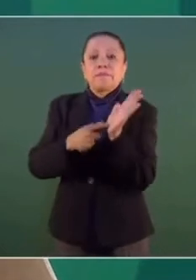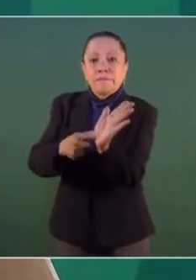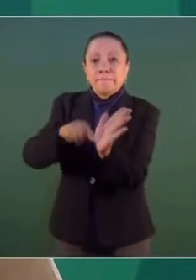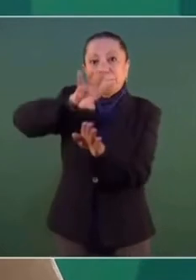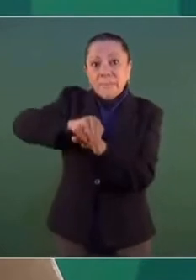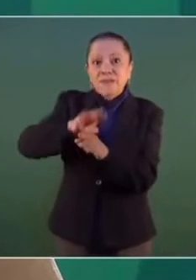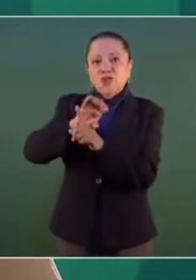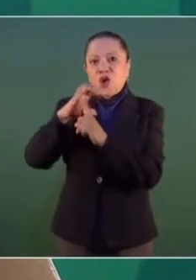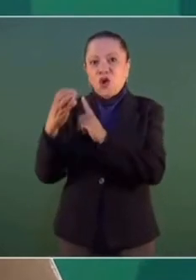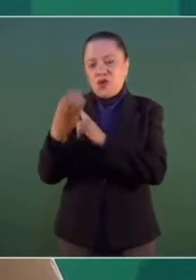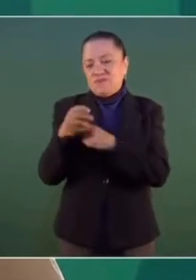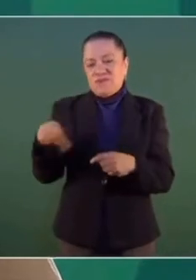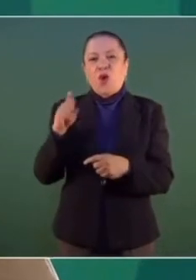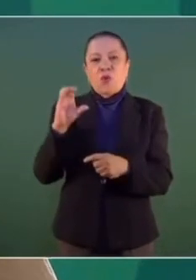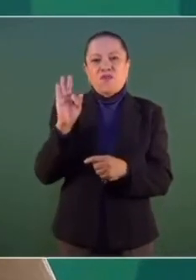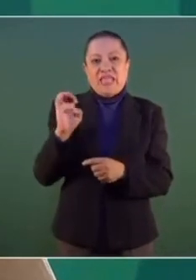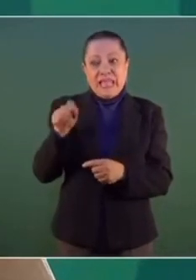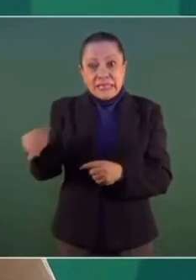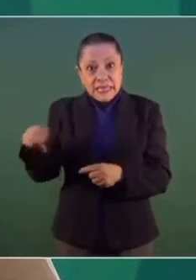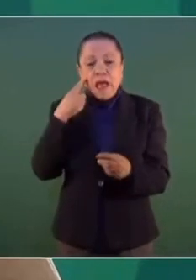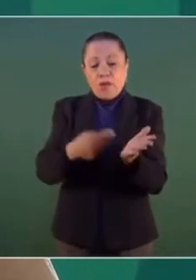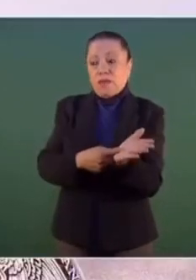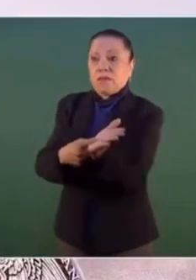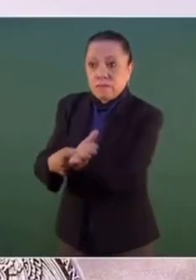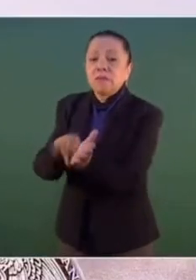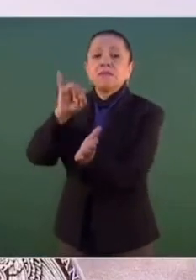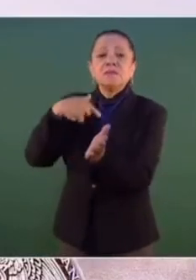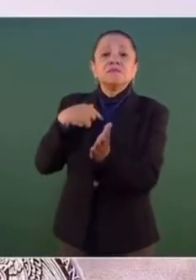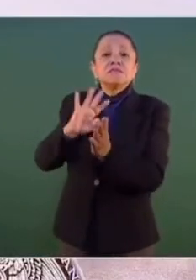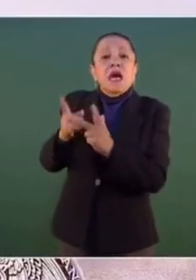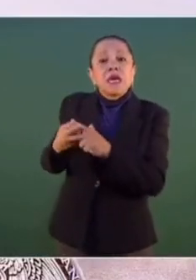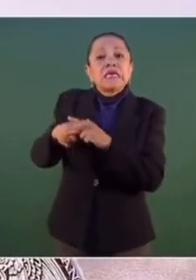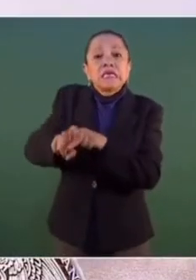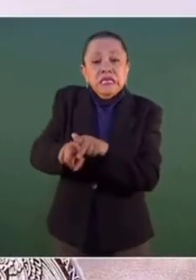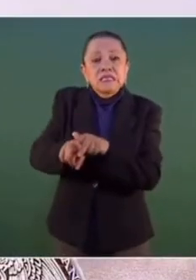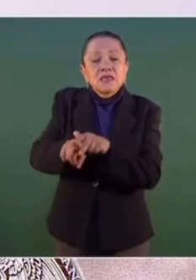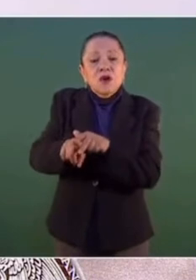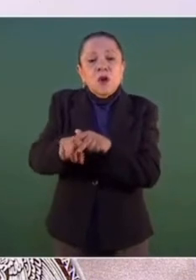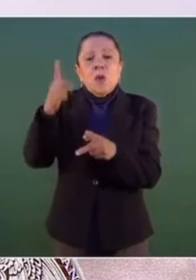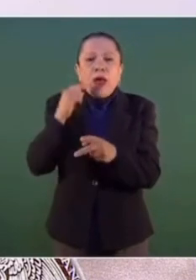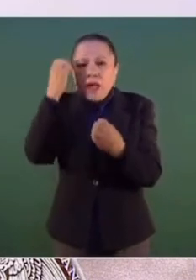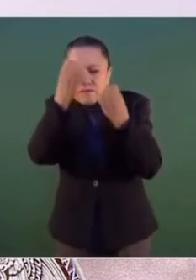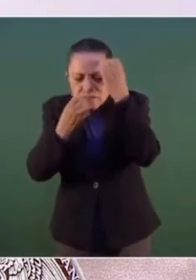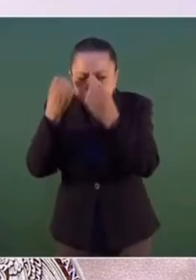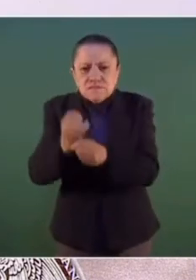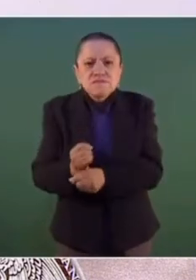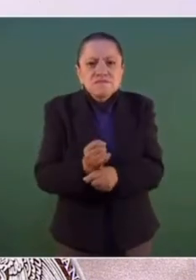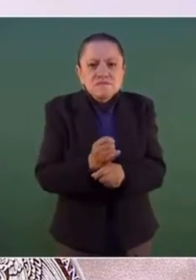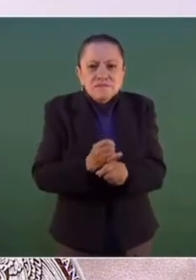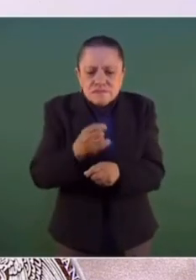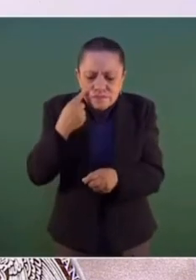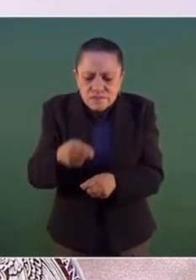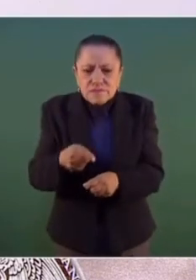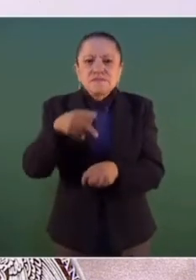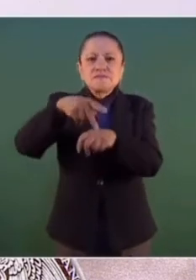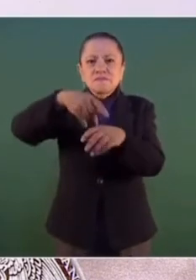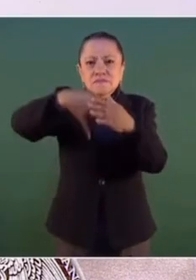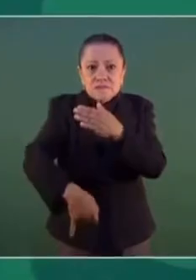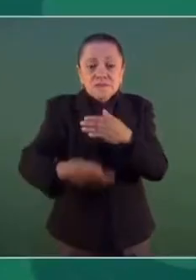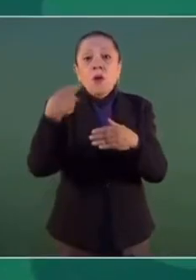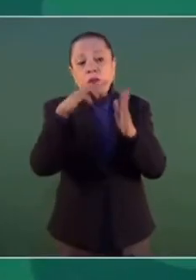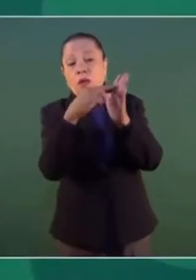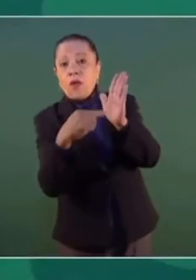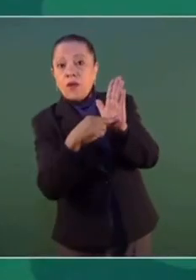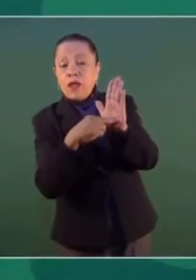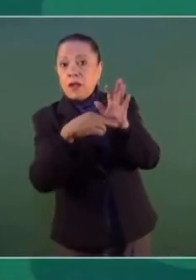Comisión Federal de Electricidad y ante la Secretaría de Energía que han iniciado el proceso de exploración y que están en los términos previstos